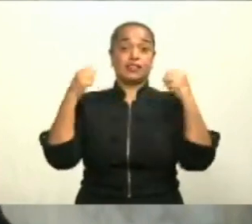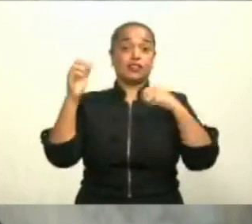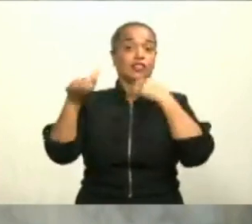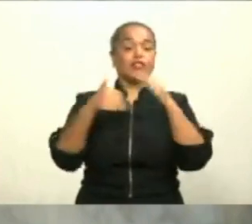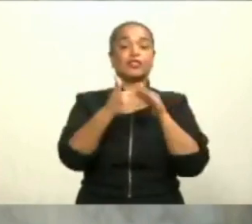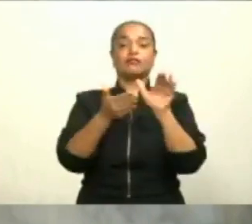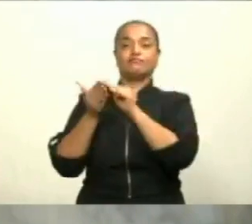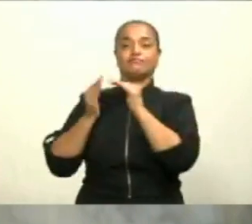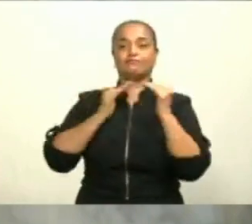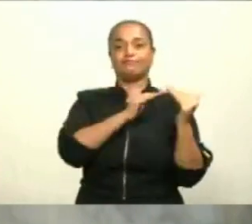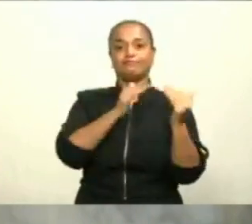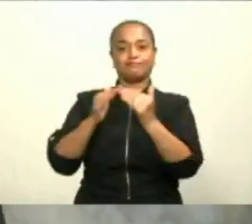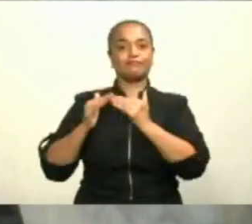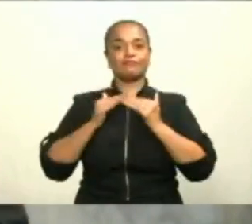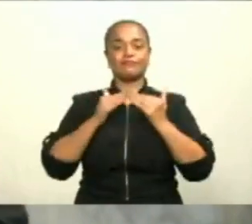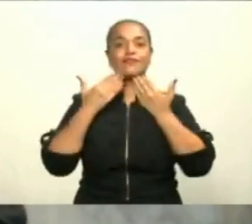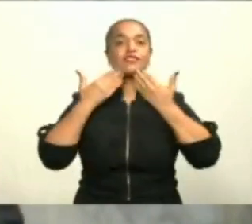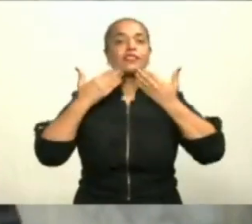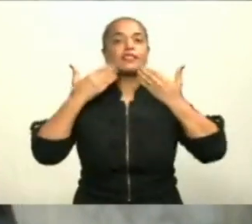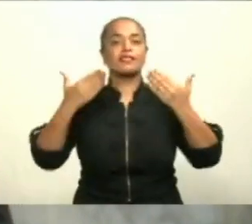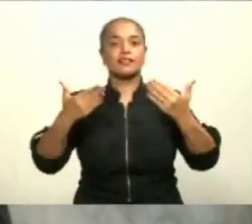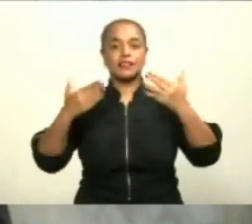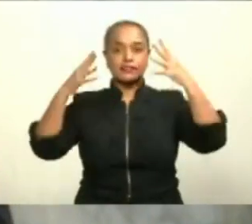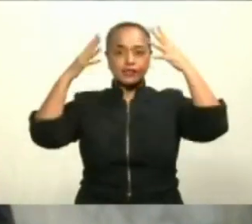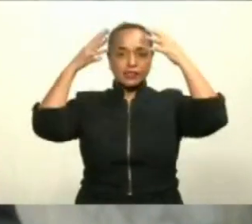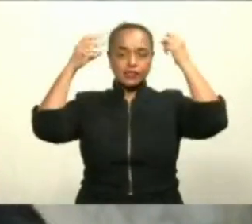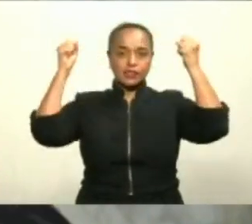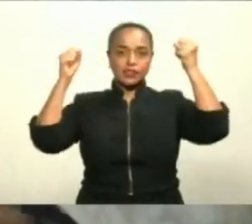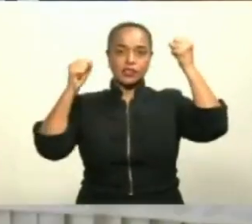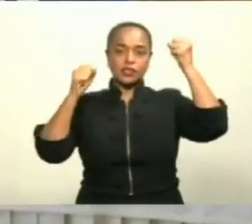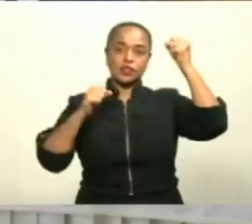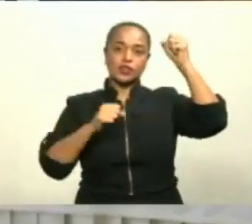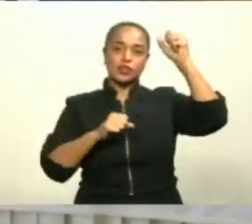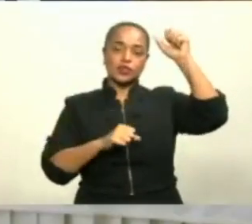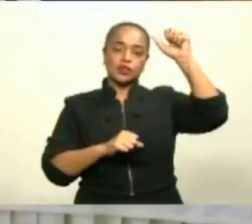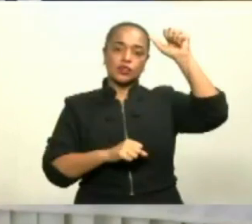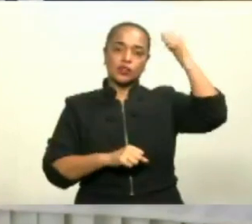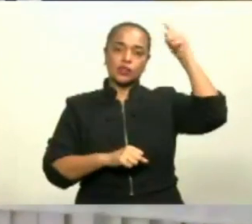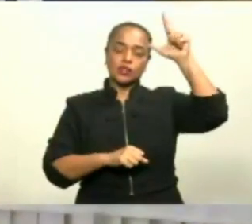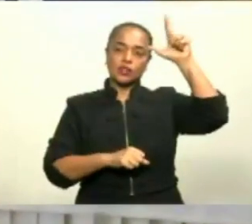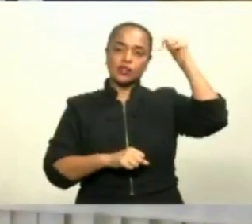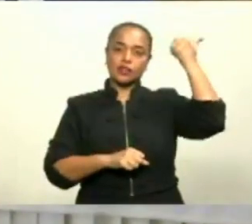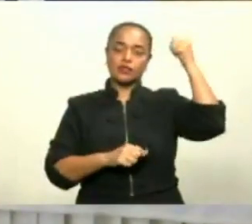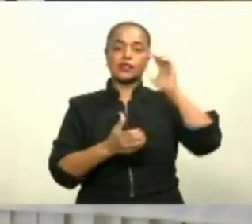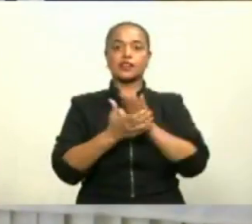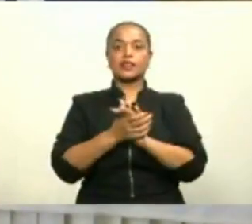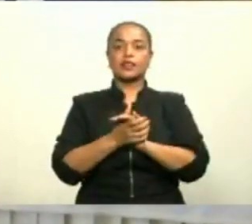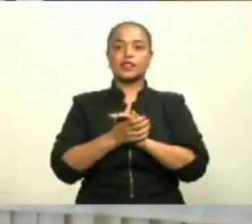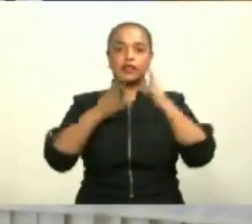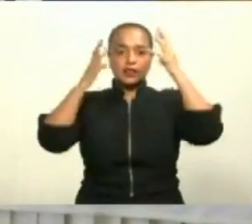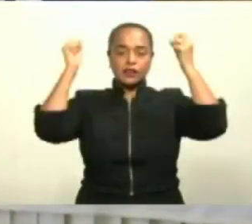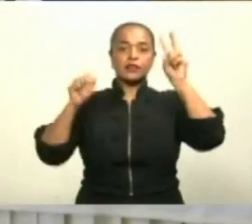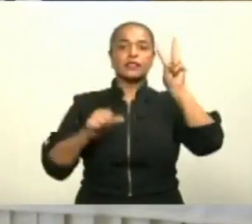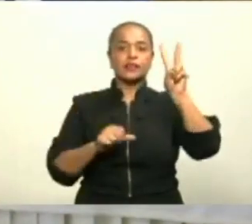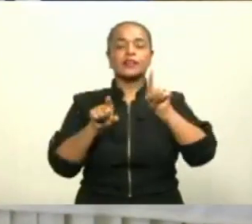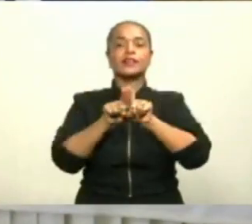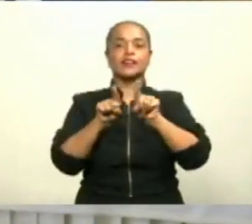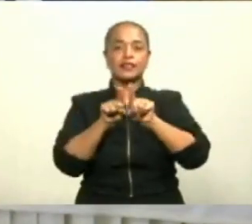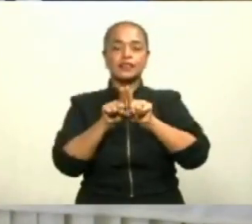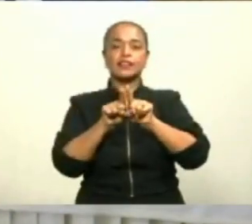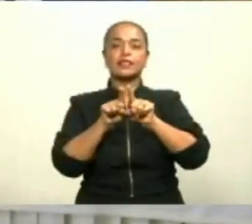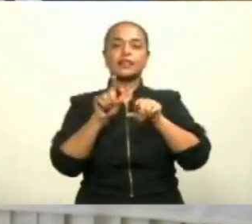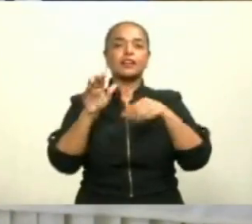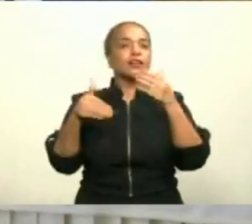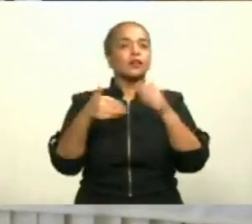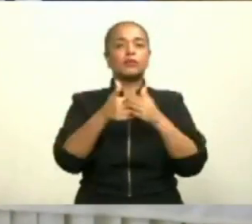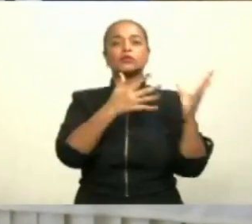comunidades. Gracias, señor presidente y señora vicepresidenta, señor González Bónster, por su liderazgo y por construir